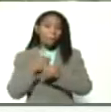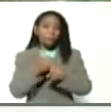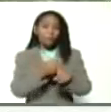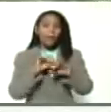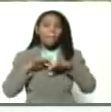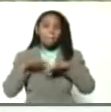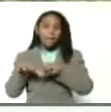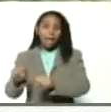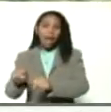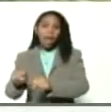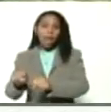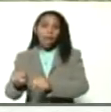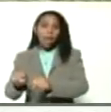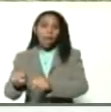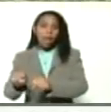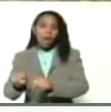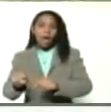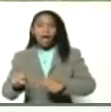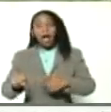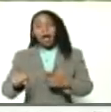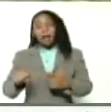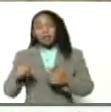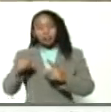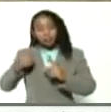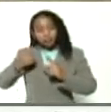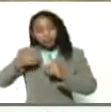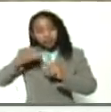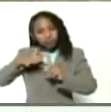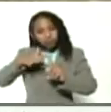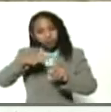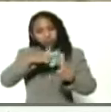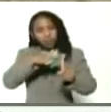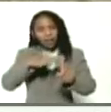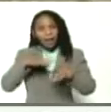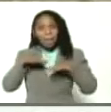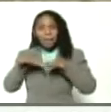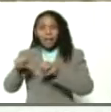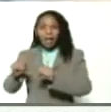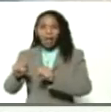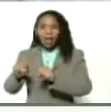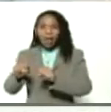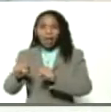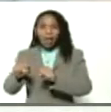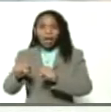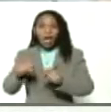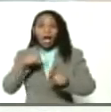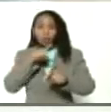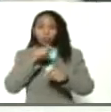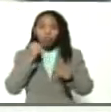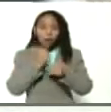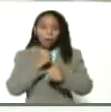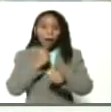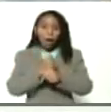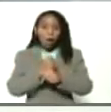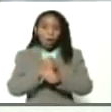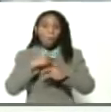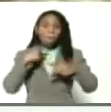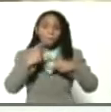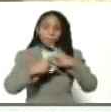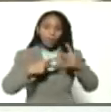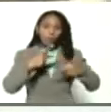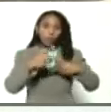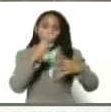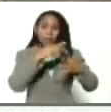imperialista a una persecución imperialista a su trabajo a sus productos de